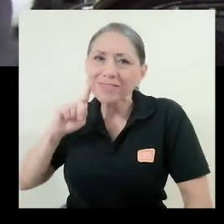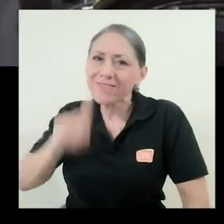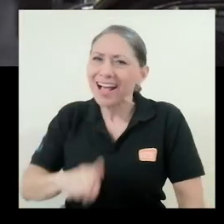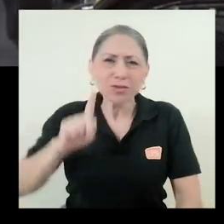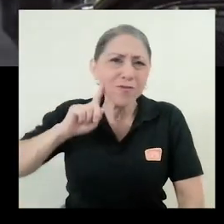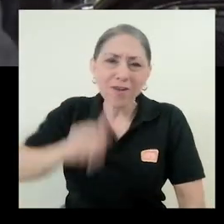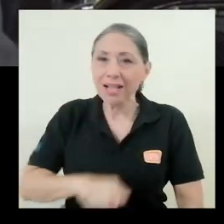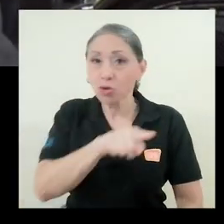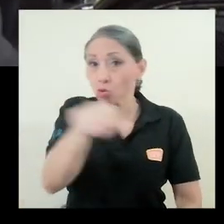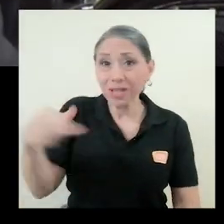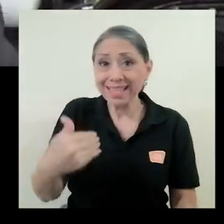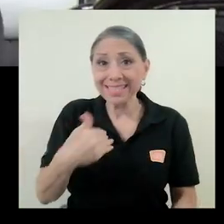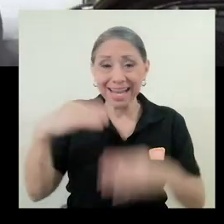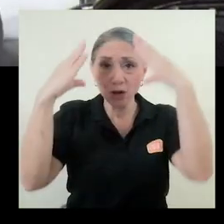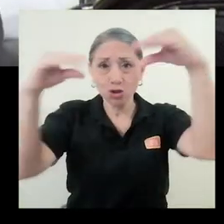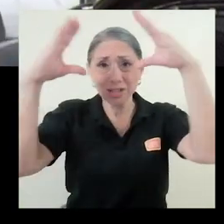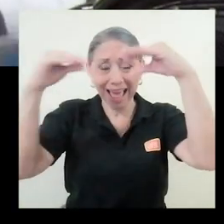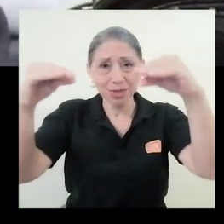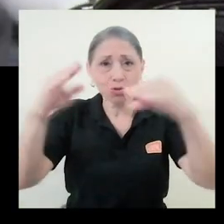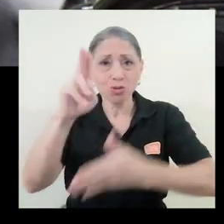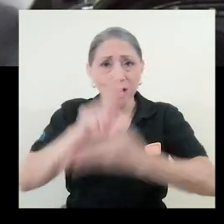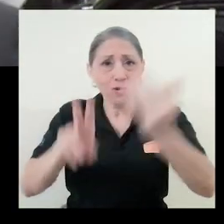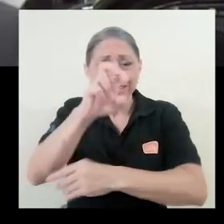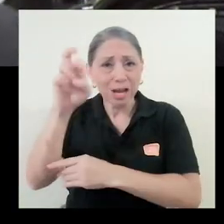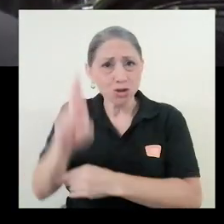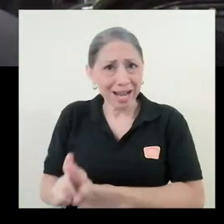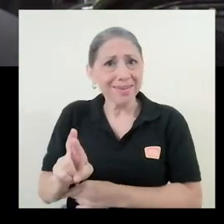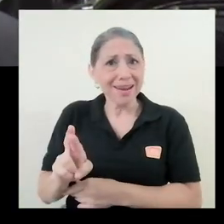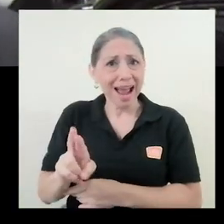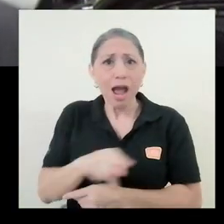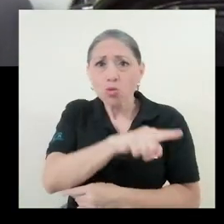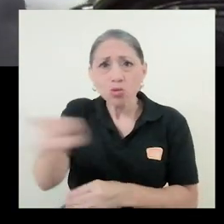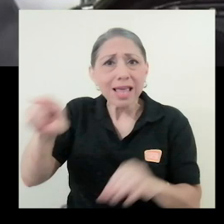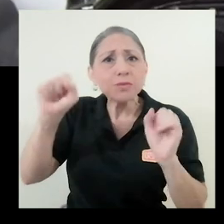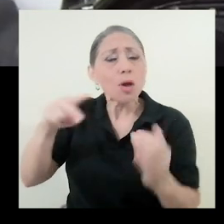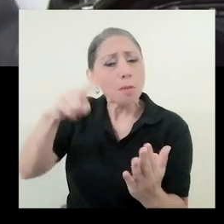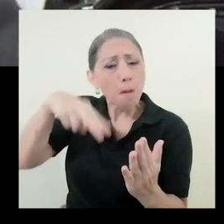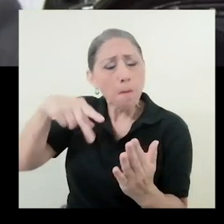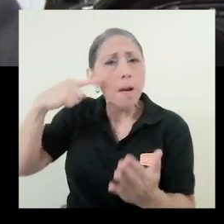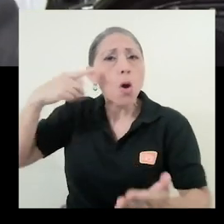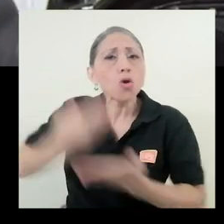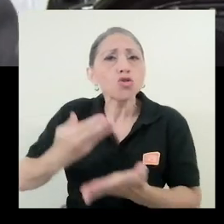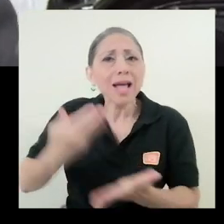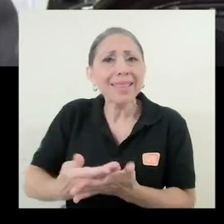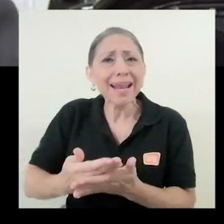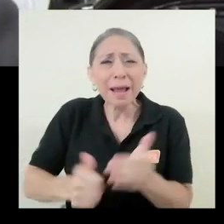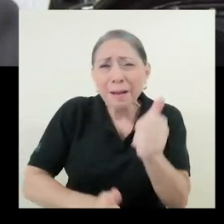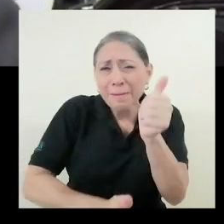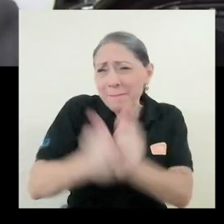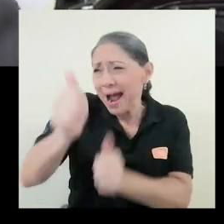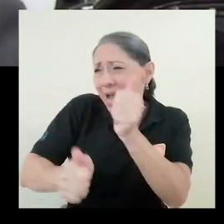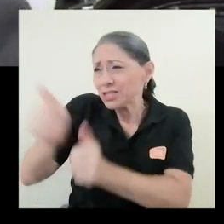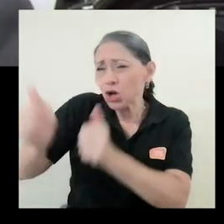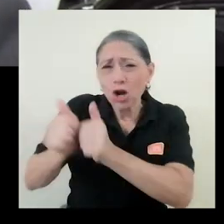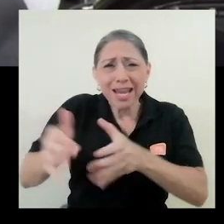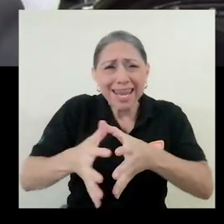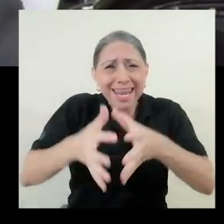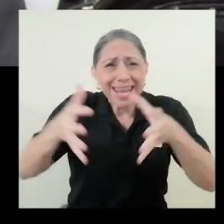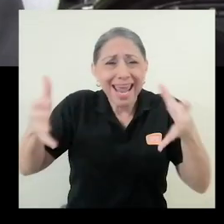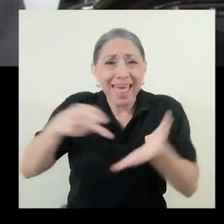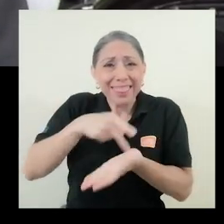Falso. Ustedes tienen los datos que envió la Universidad de Costa Rica y pueden constatar que la inmensa mayoría